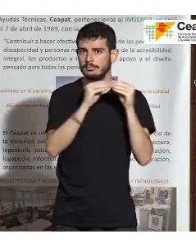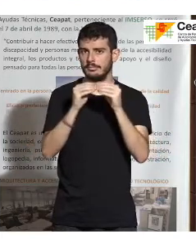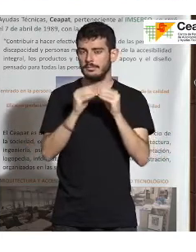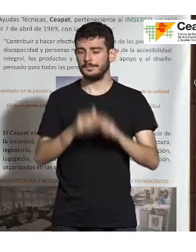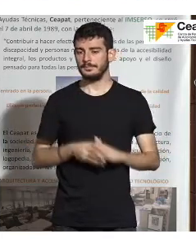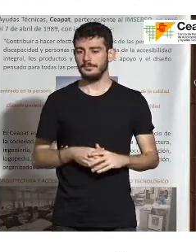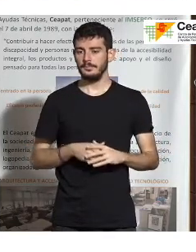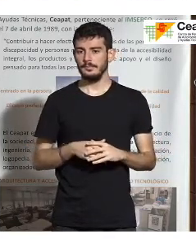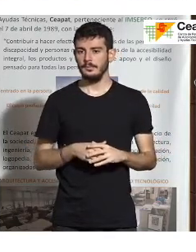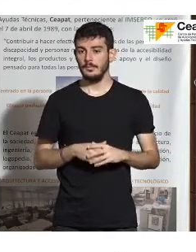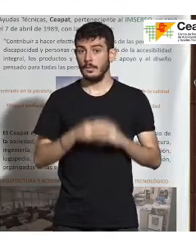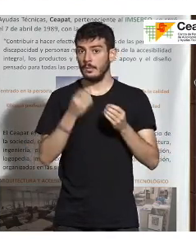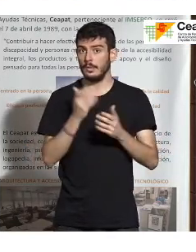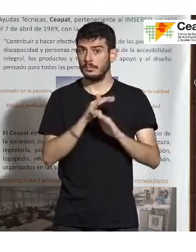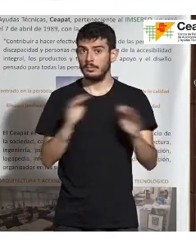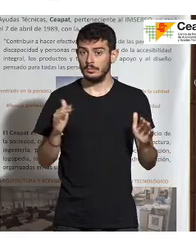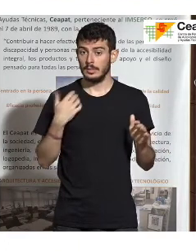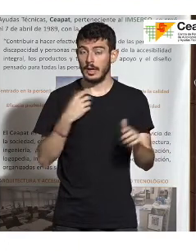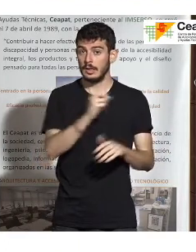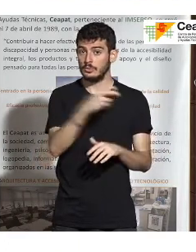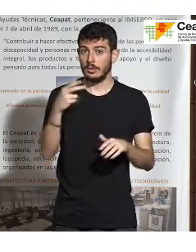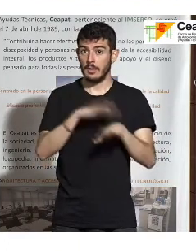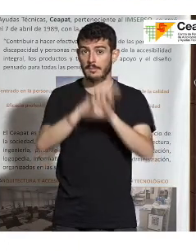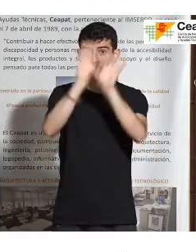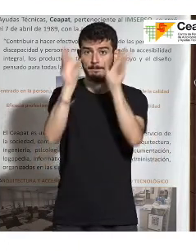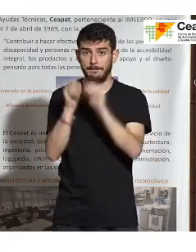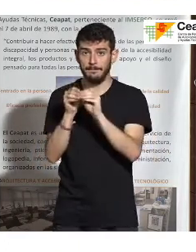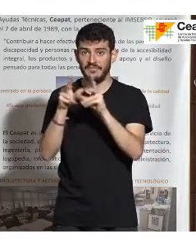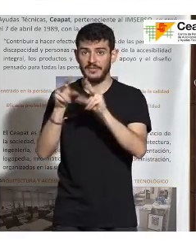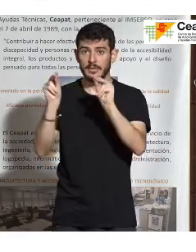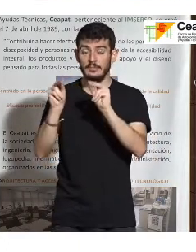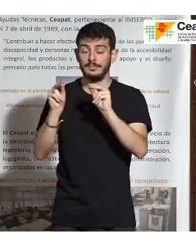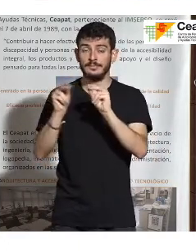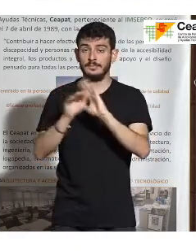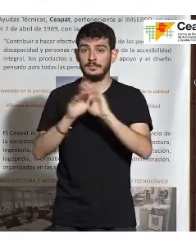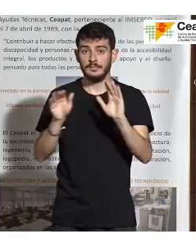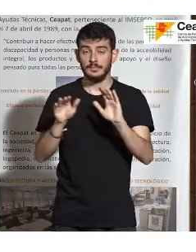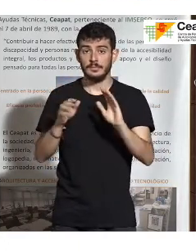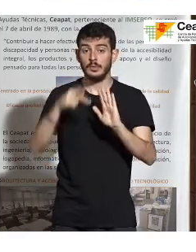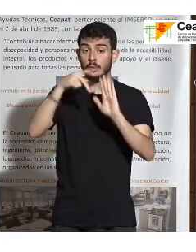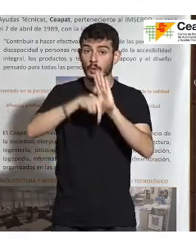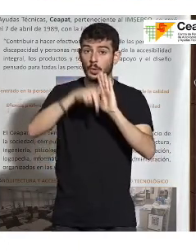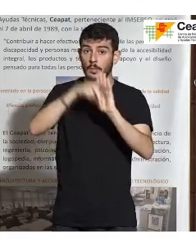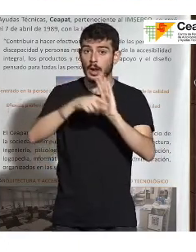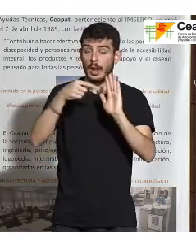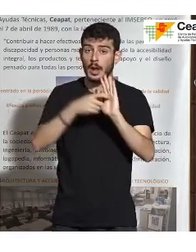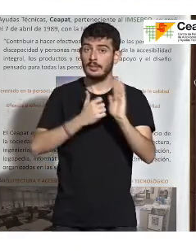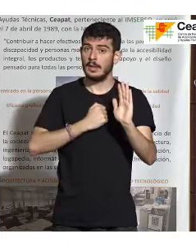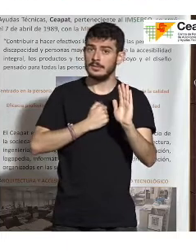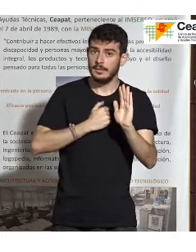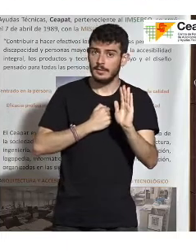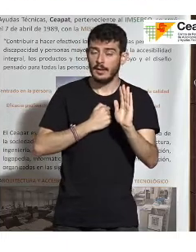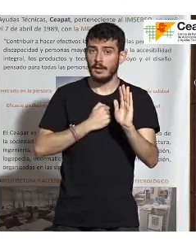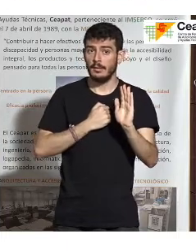Bueno, y como resultado, ya para terminar, pues que, bueno, pues que tenemos una norma de teleasistencia